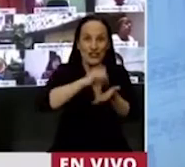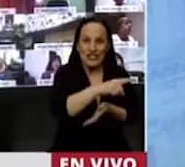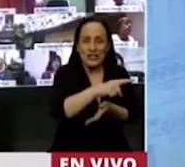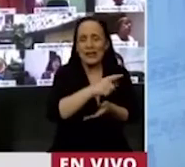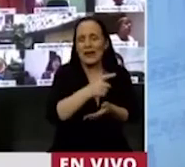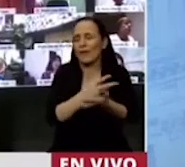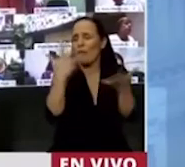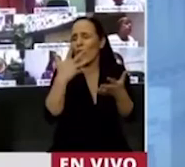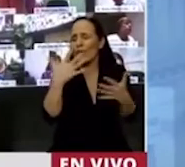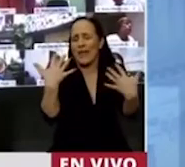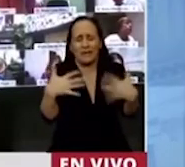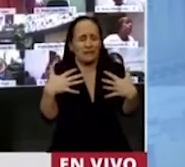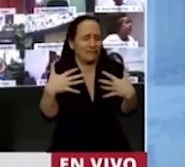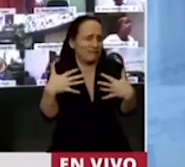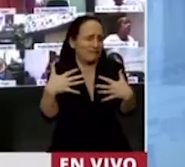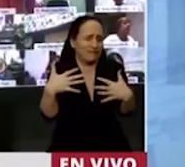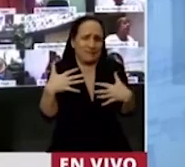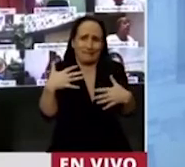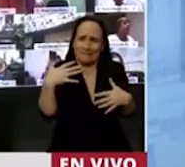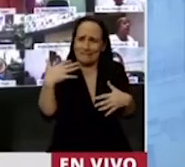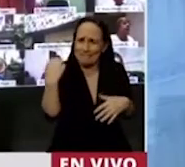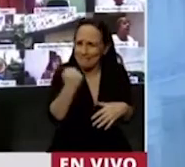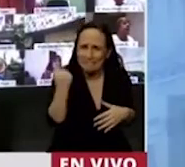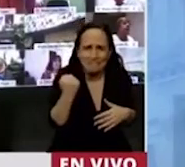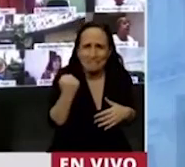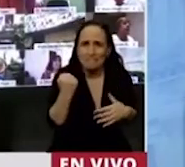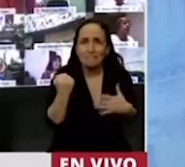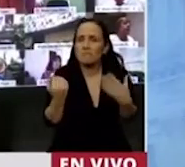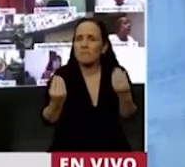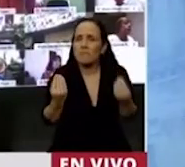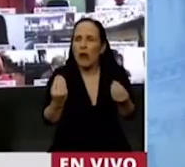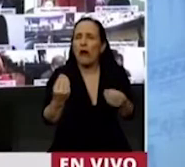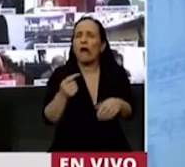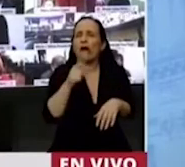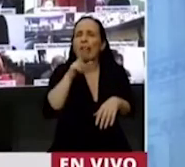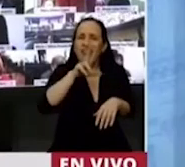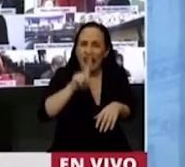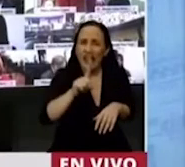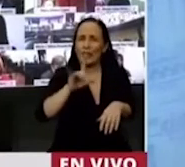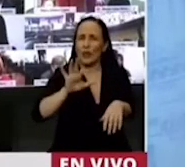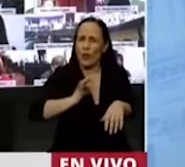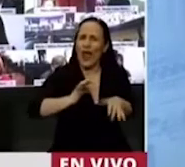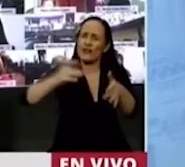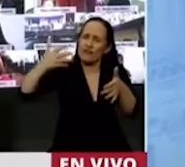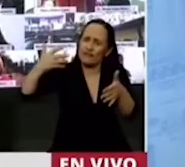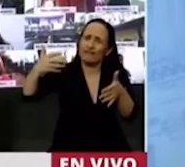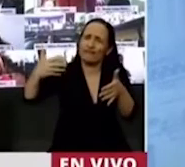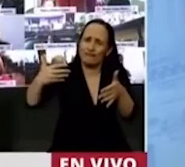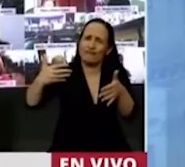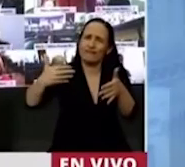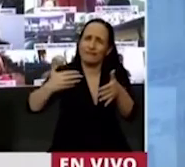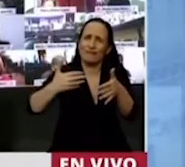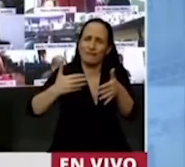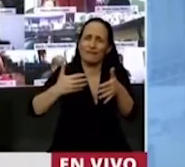extraordinario, porque después de 31 años que